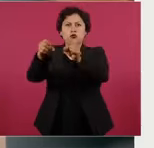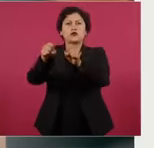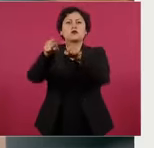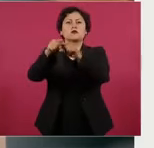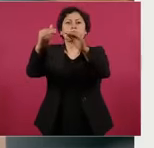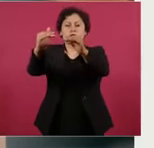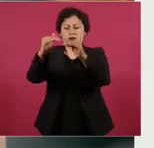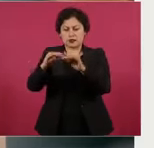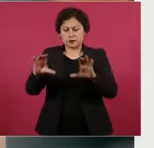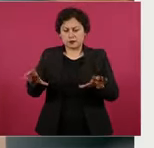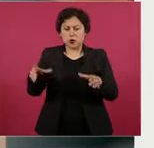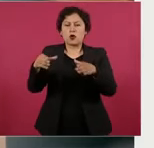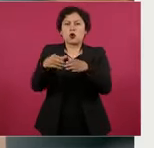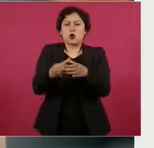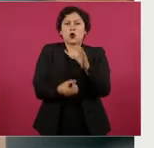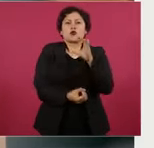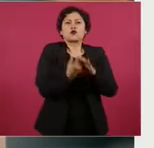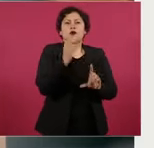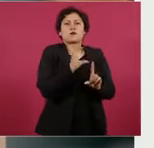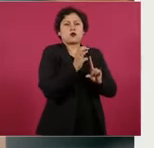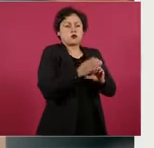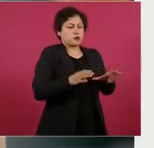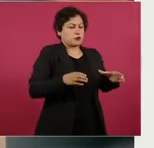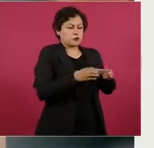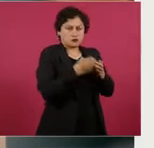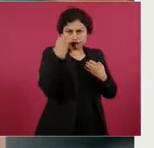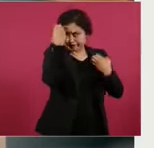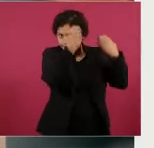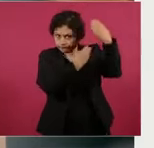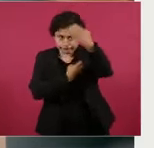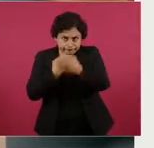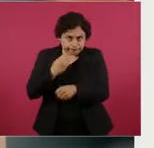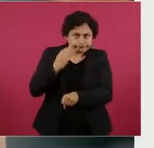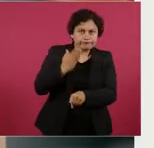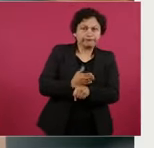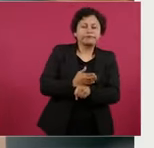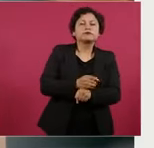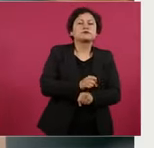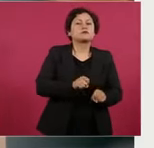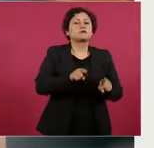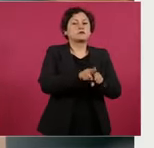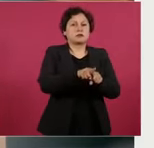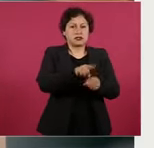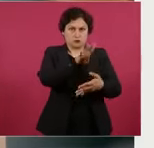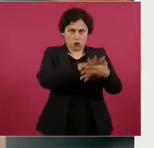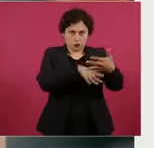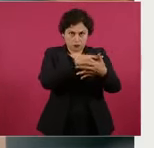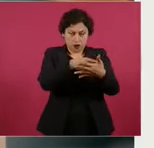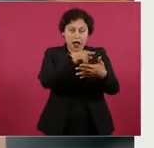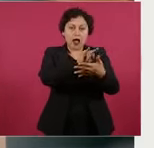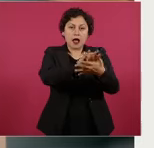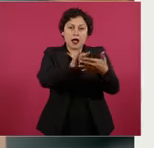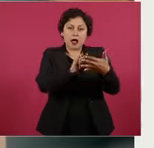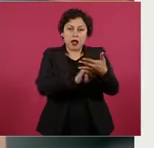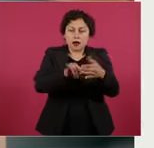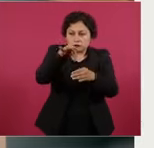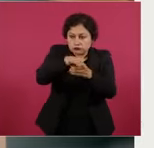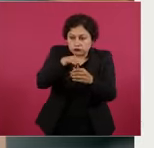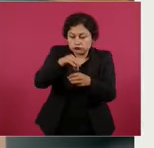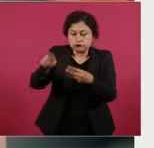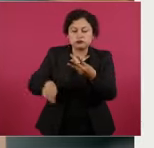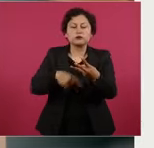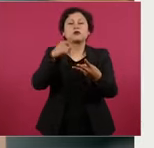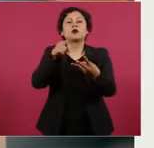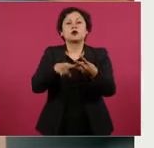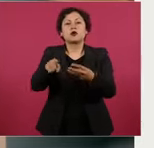Disciplina, este nuevo tribunal, sus miembros, a las dos vacantes del Tribunal Electoral y a la